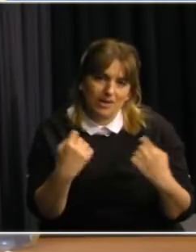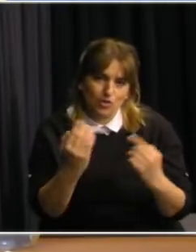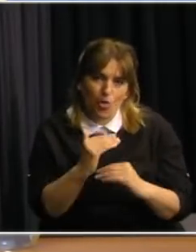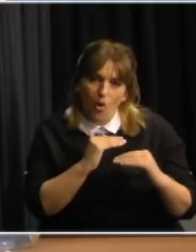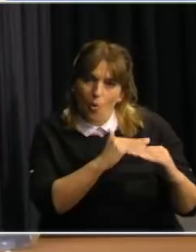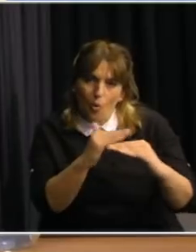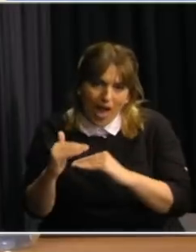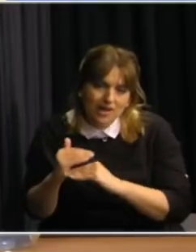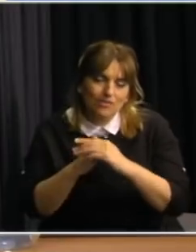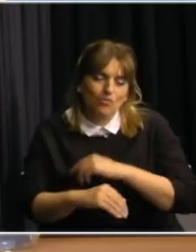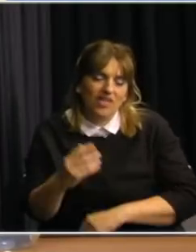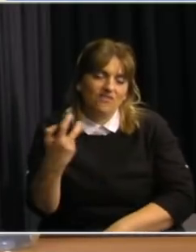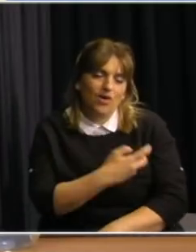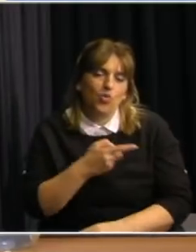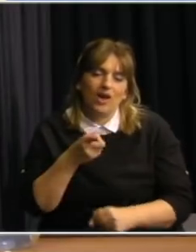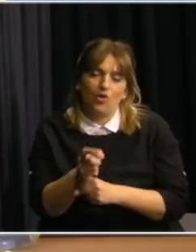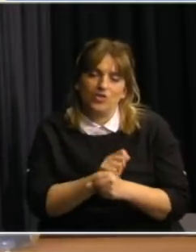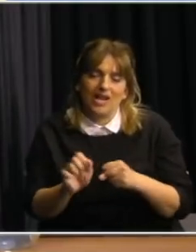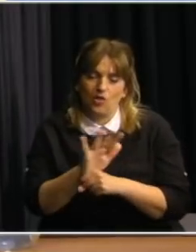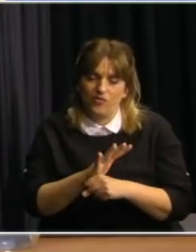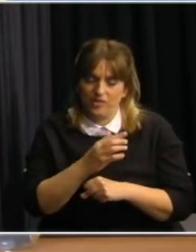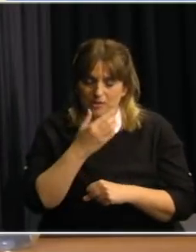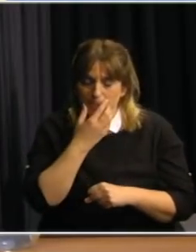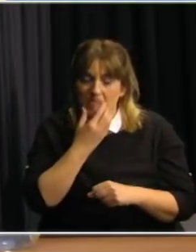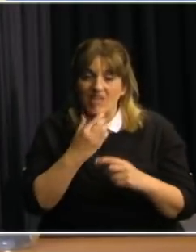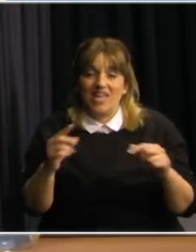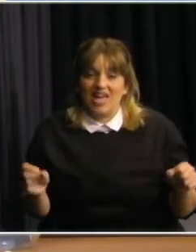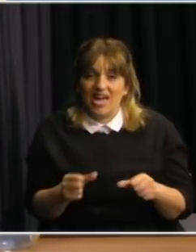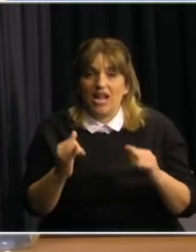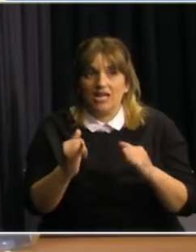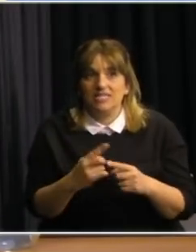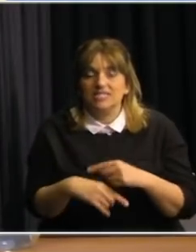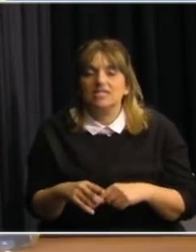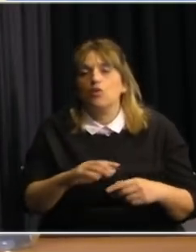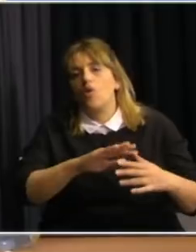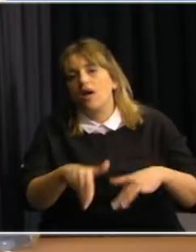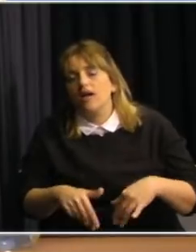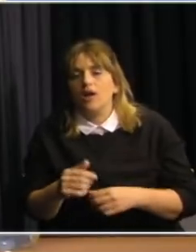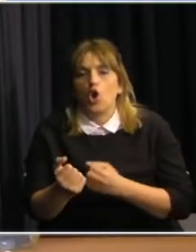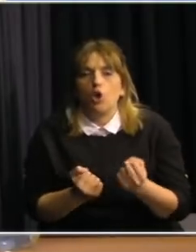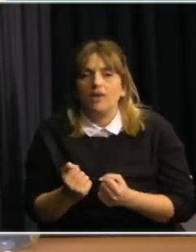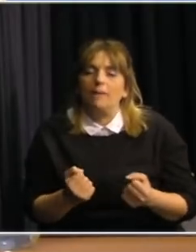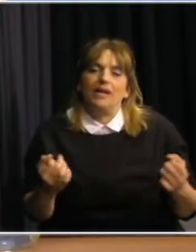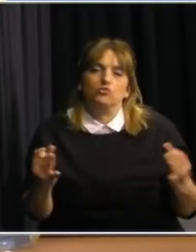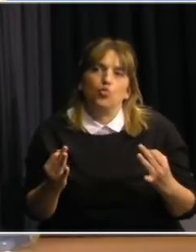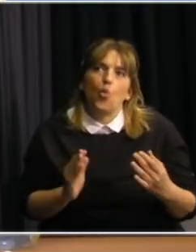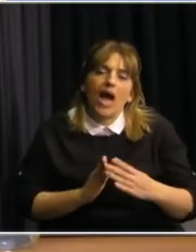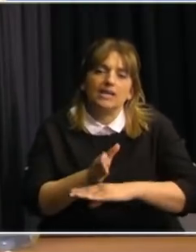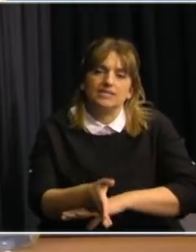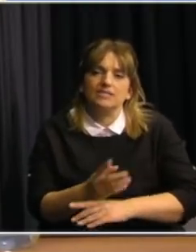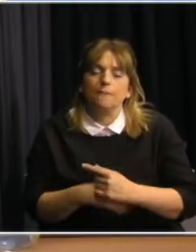mundial a las vacunas contra el COVID-19. Generará una bolsa económica para garantizar dicho acceso,